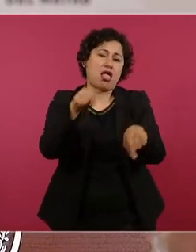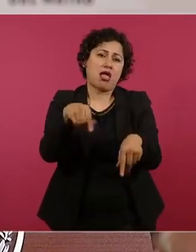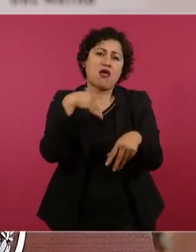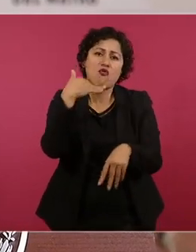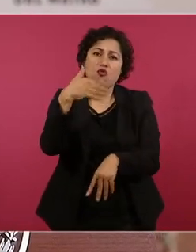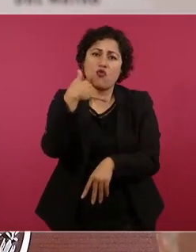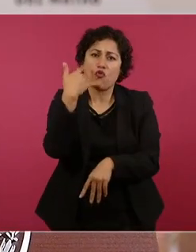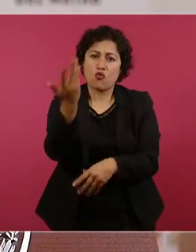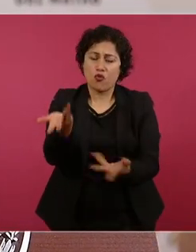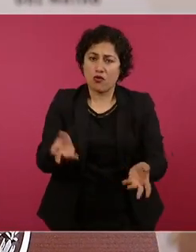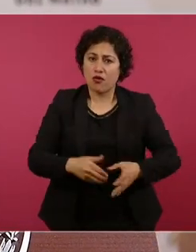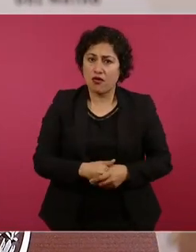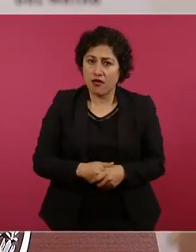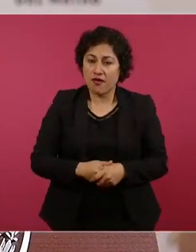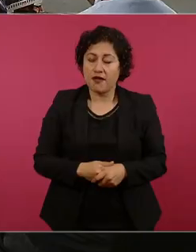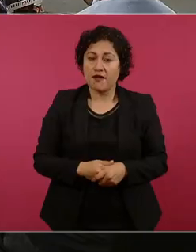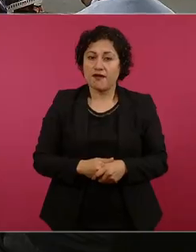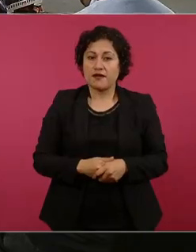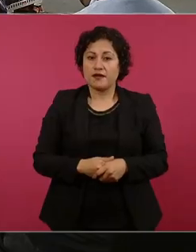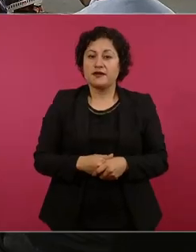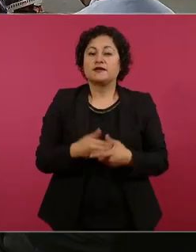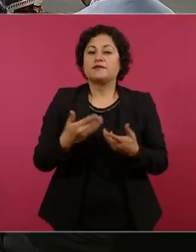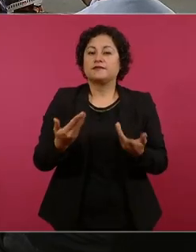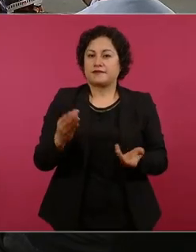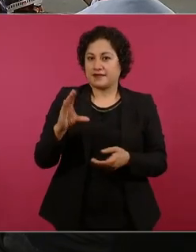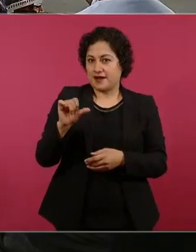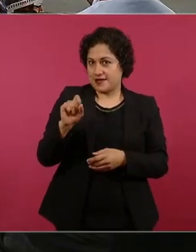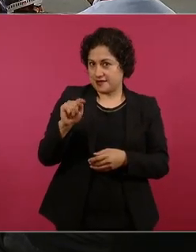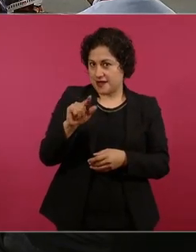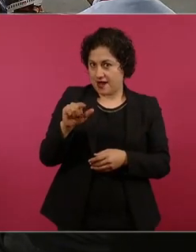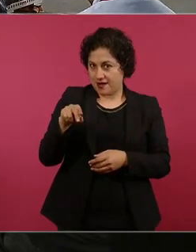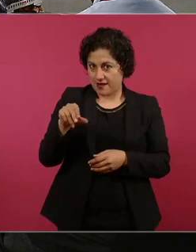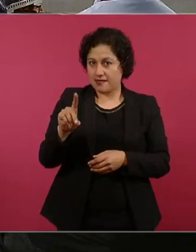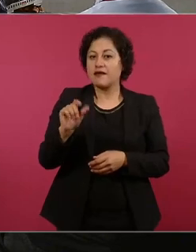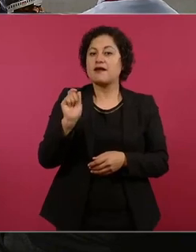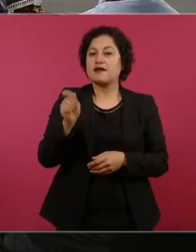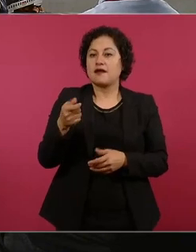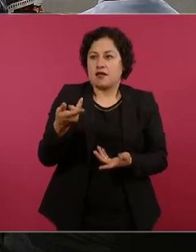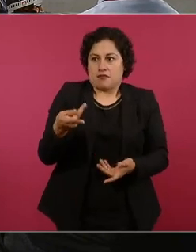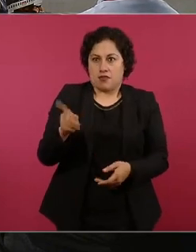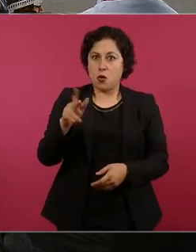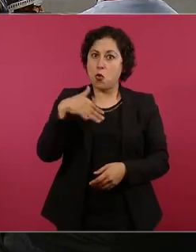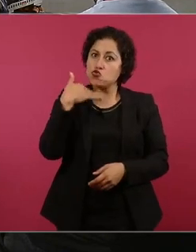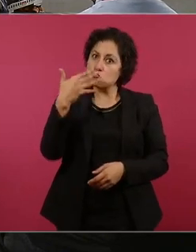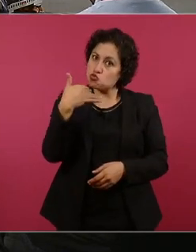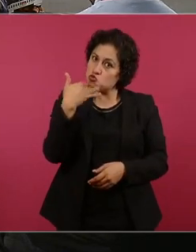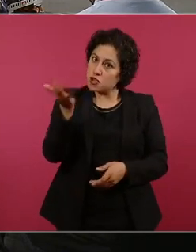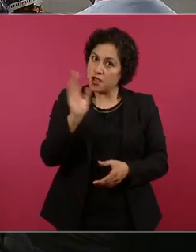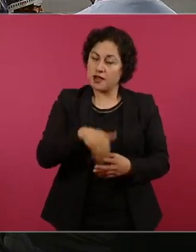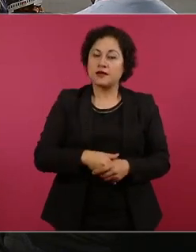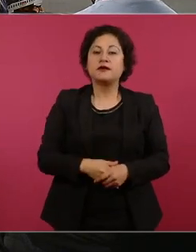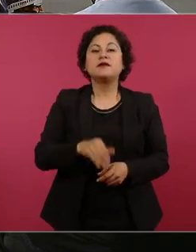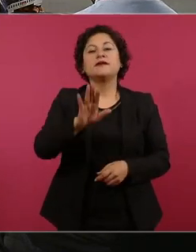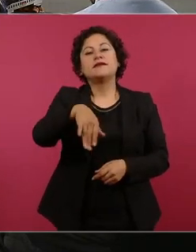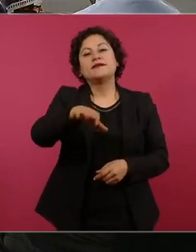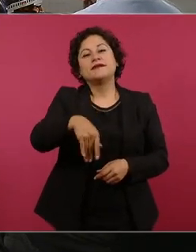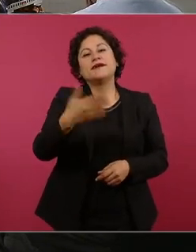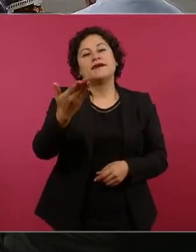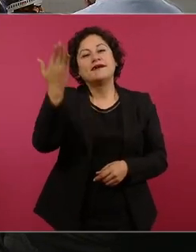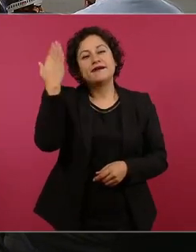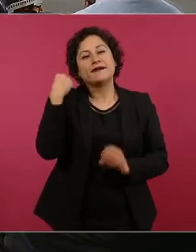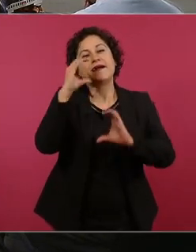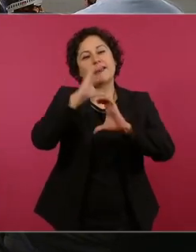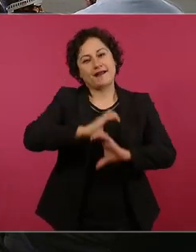pero como fue que dijo Castañeda pero sucia había hasta una canción relativa a este